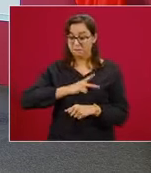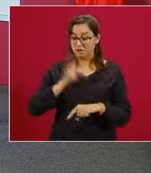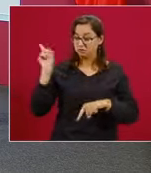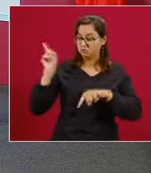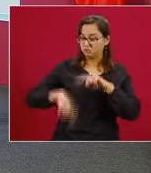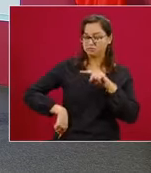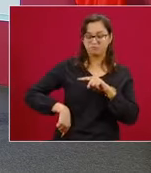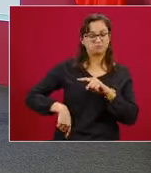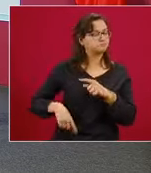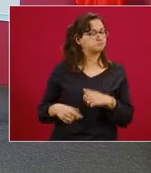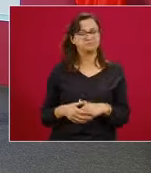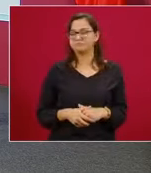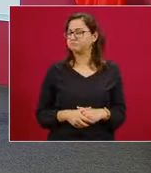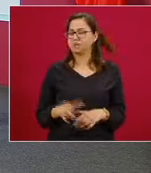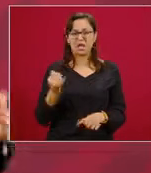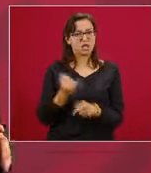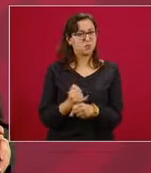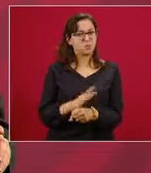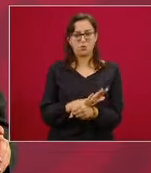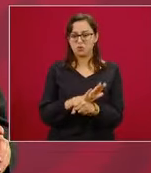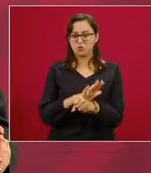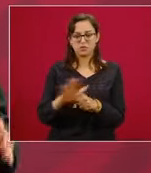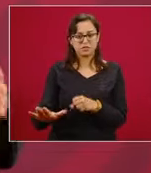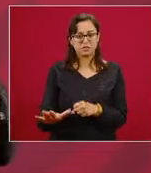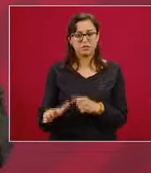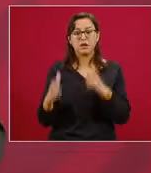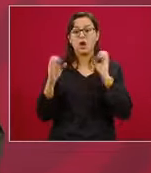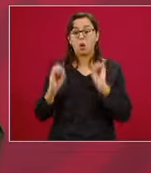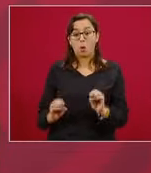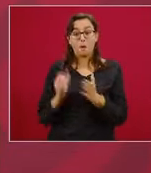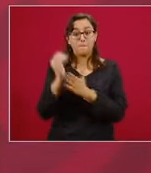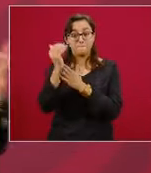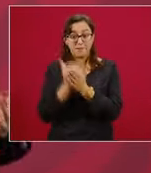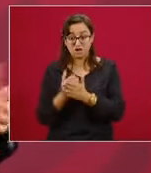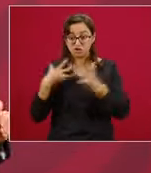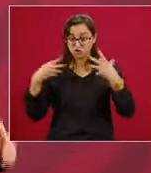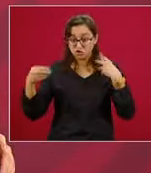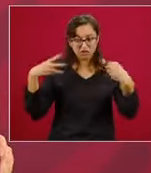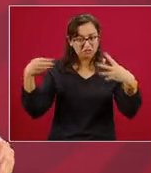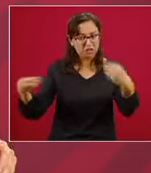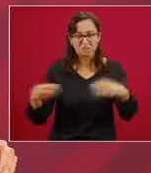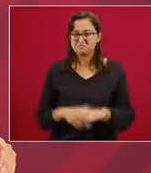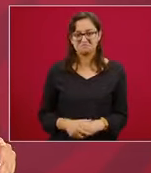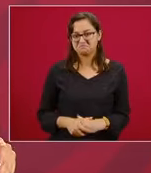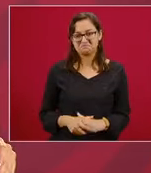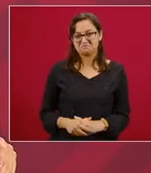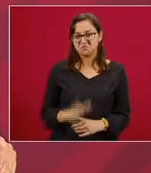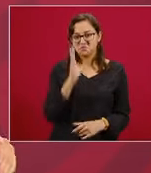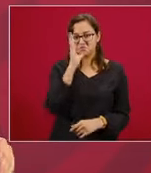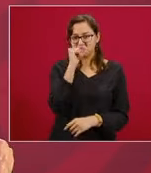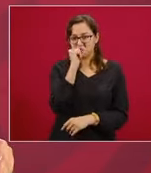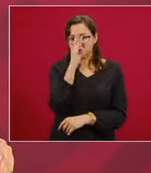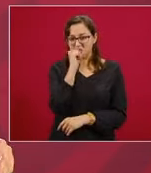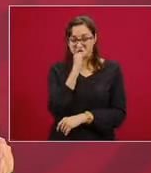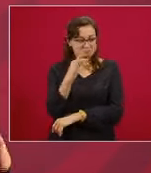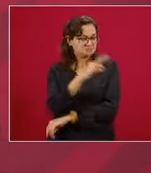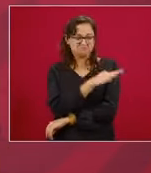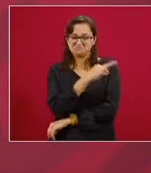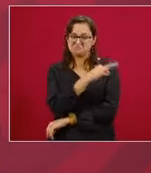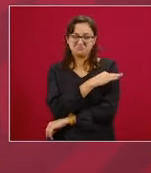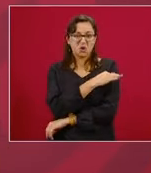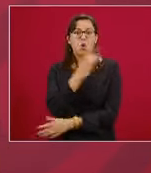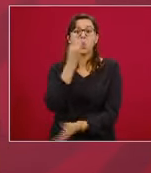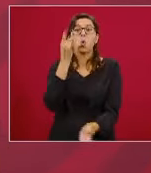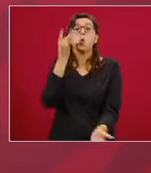influenza, ni siquiera que la intensidad de la temporada sea menor, porque no tiene las capacidades para lograrlo, pero sí tiene